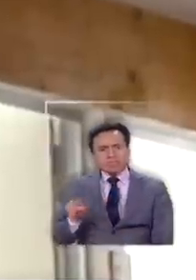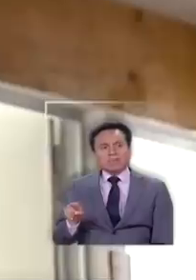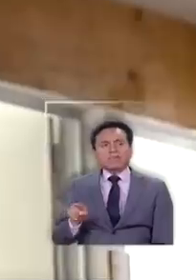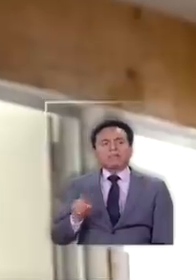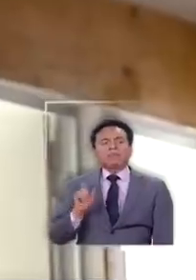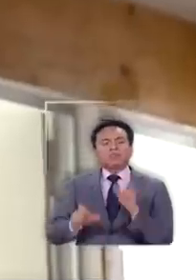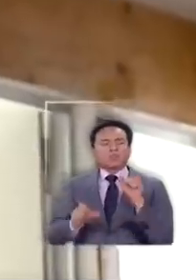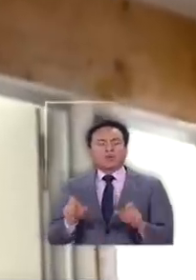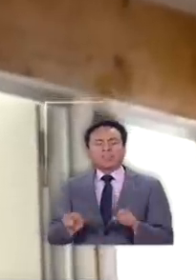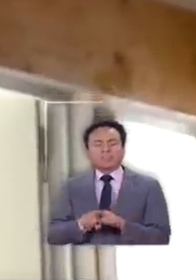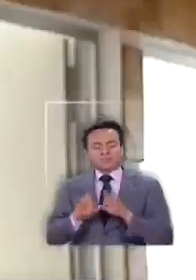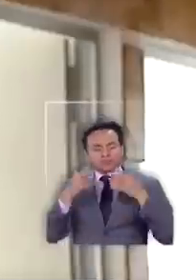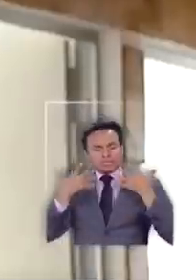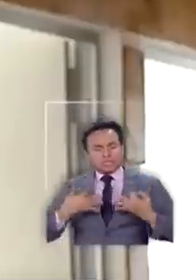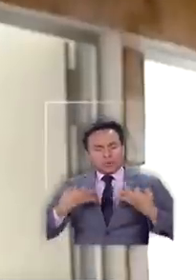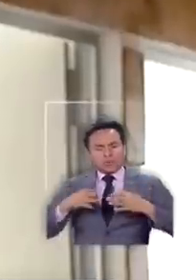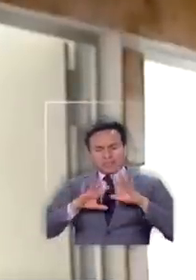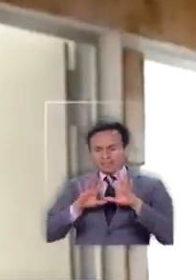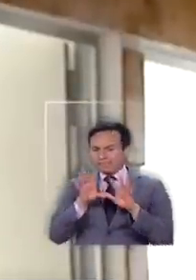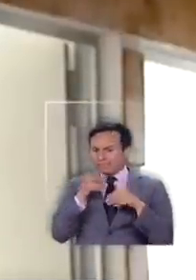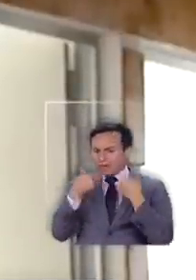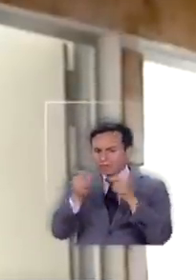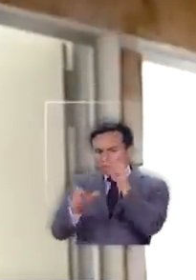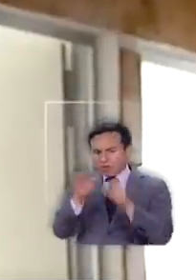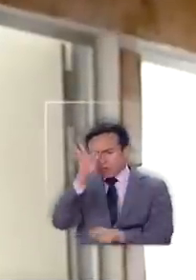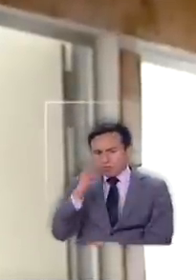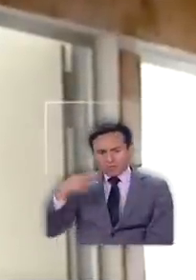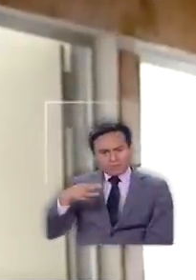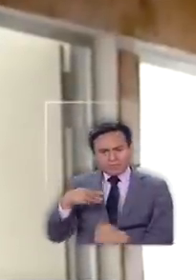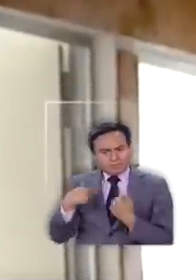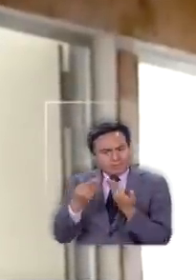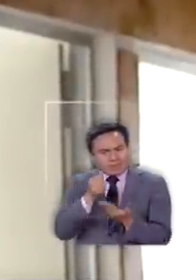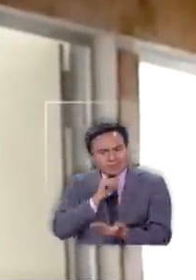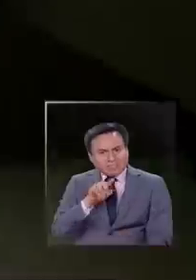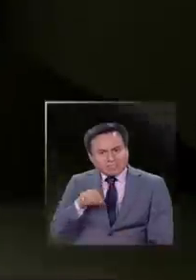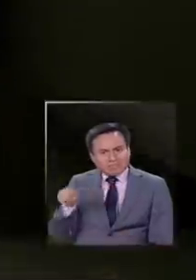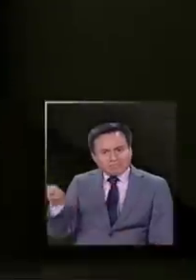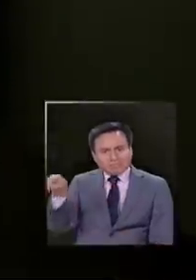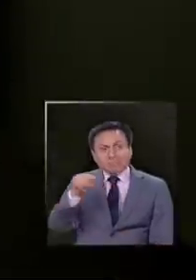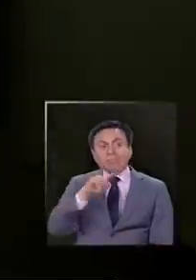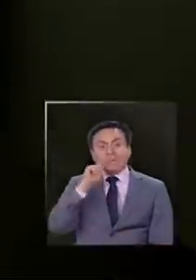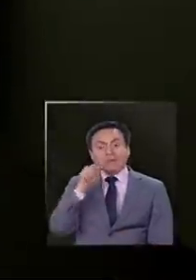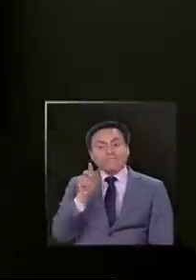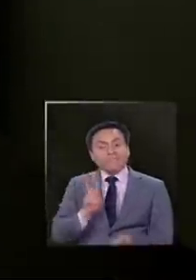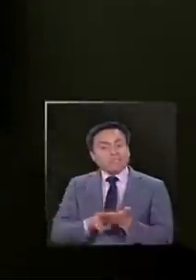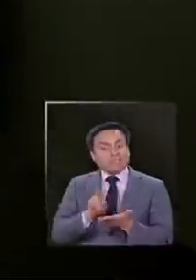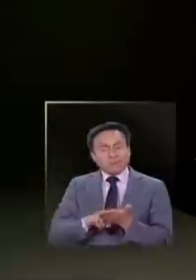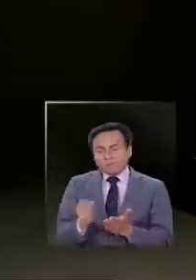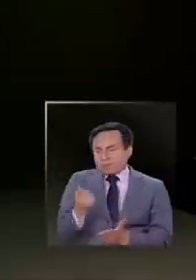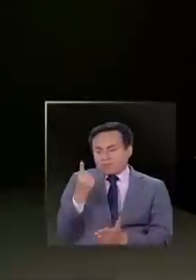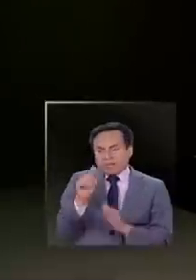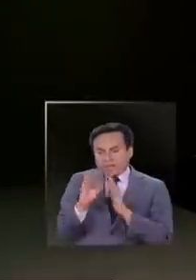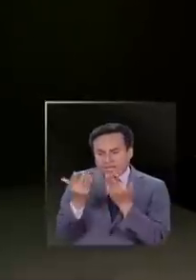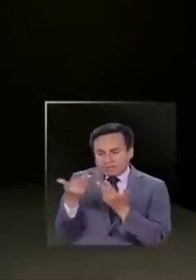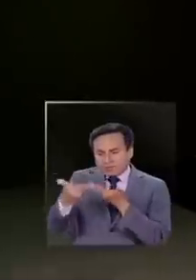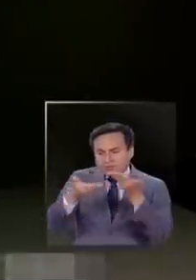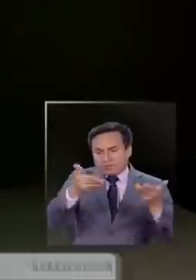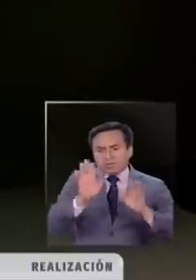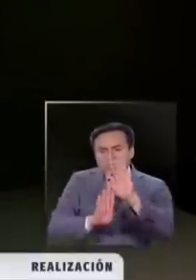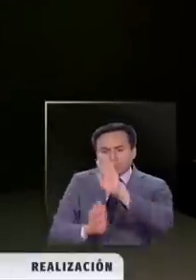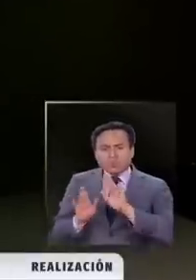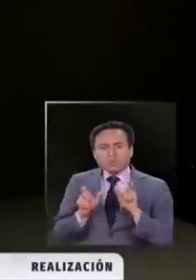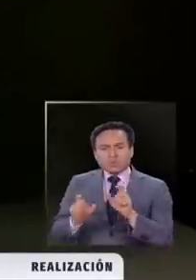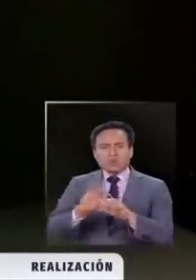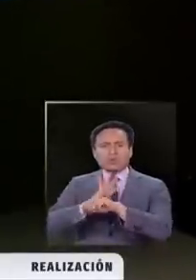primaria los implementos de seguridad no estarían garantizados para los funcionarios municipales quienes aseguran son la verdadera primera línea de control del